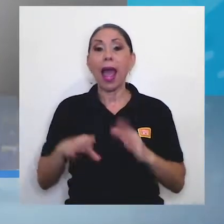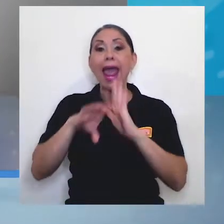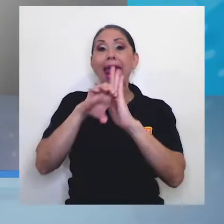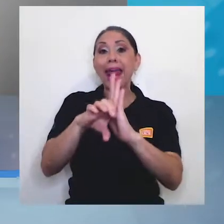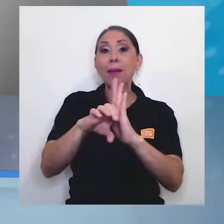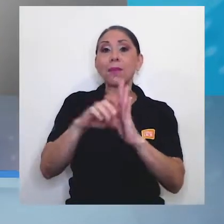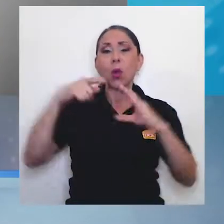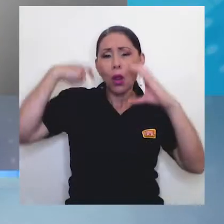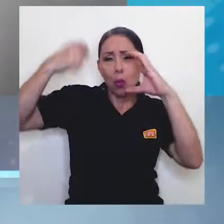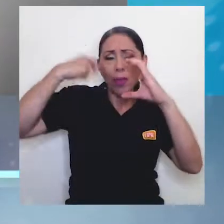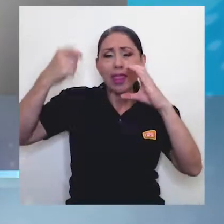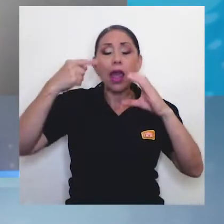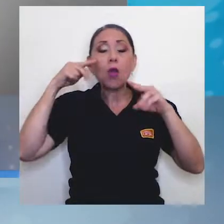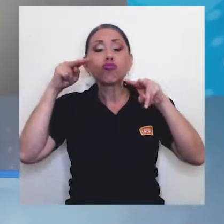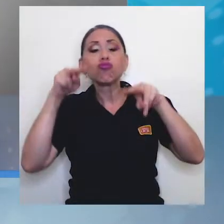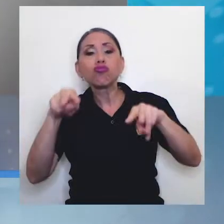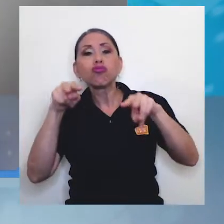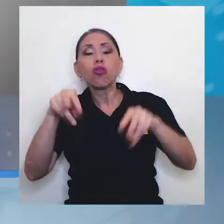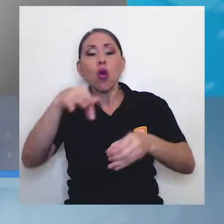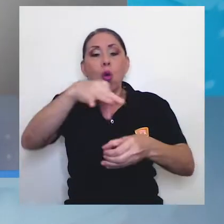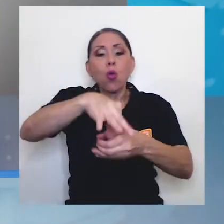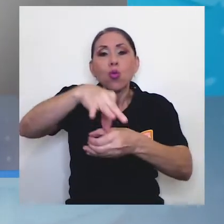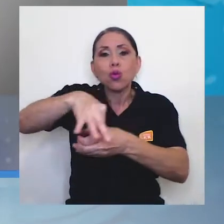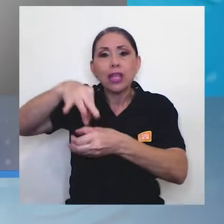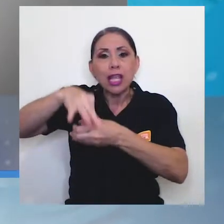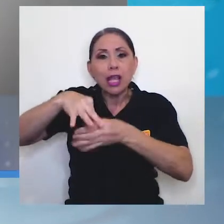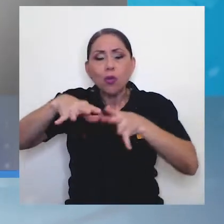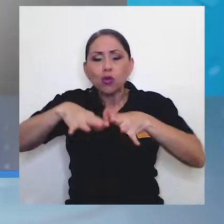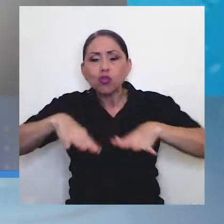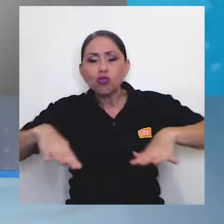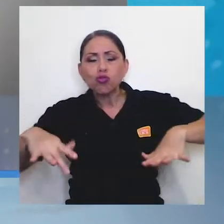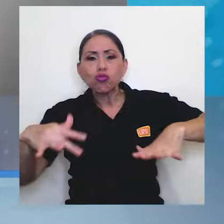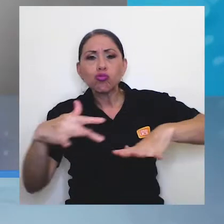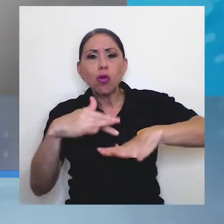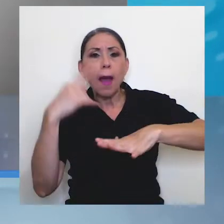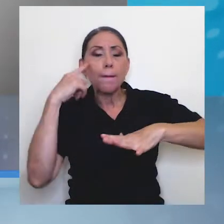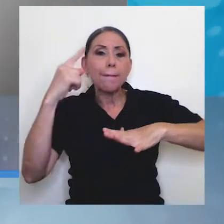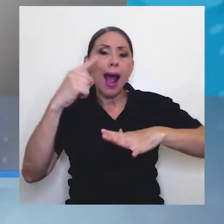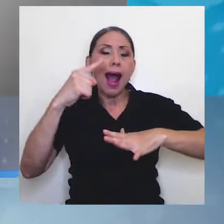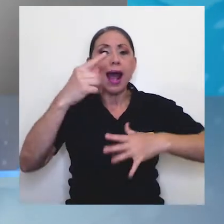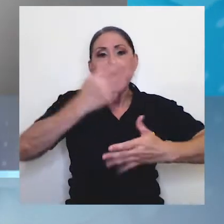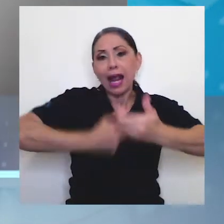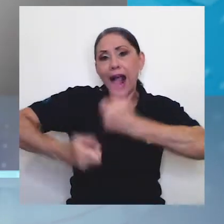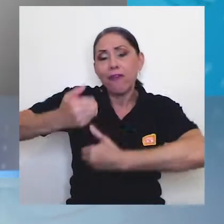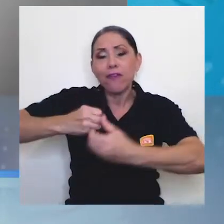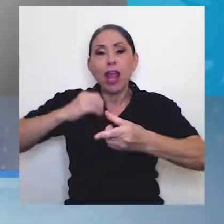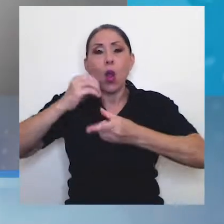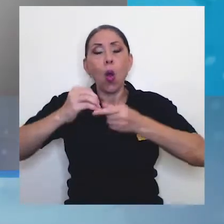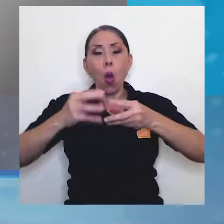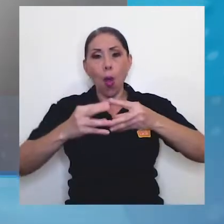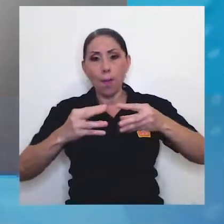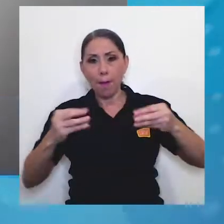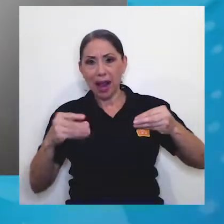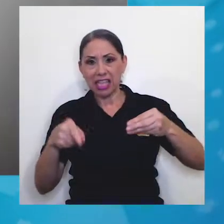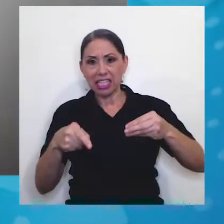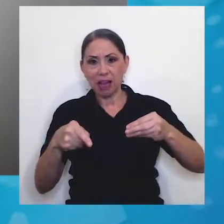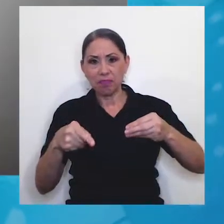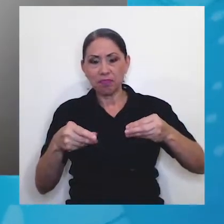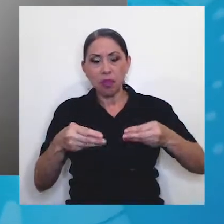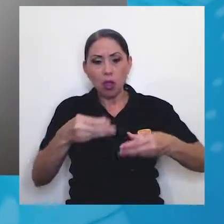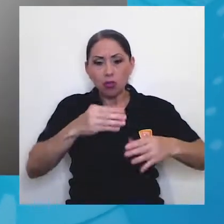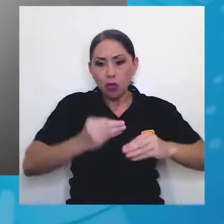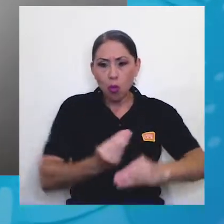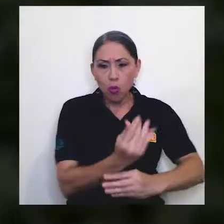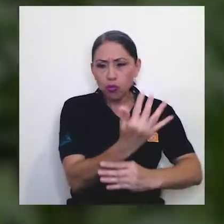cultivos de cobertura que se usan en café o que se usan en papaya. Bueno, muchos productores, uno mismo desea ver antes de